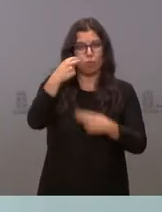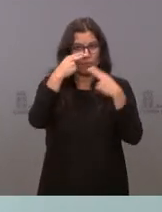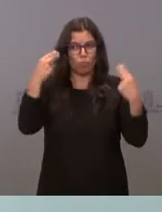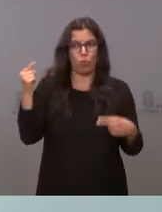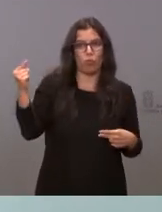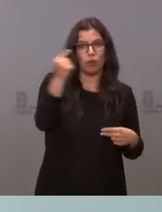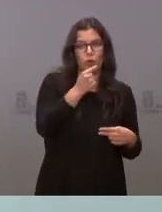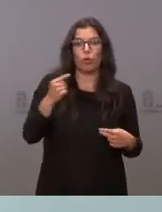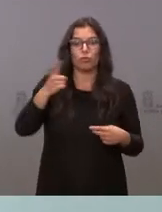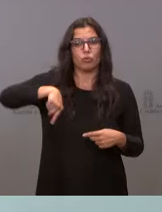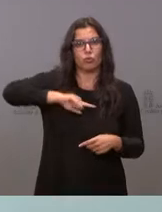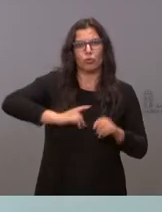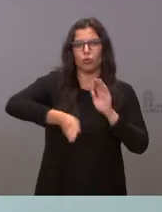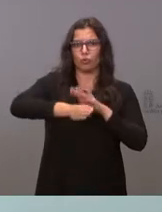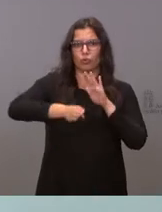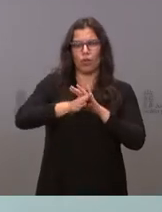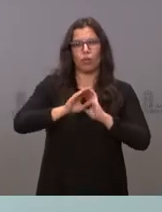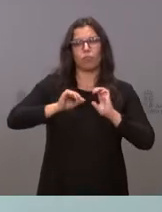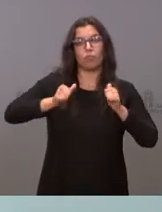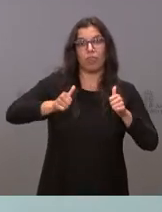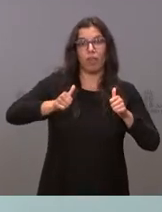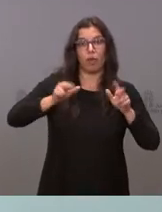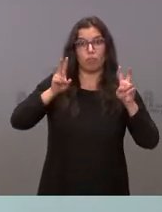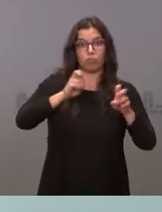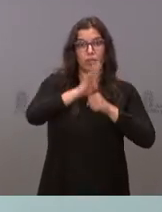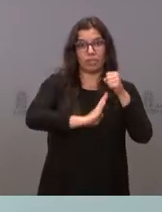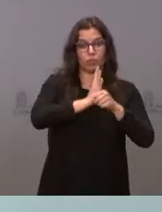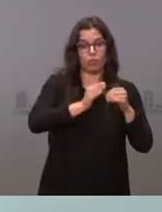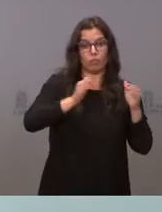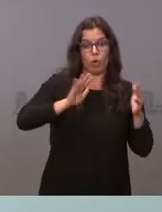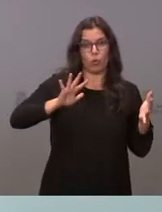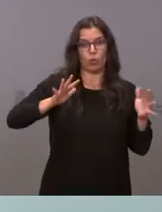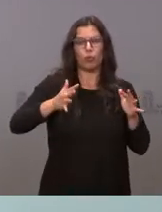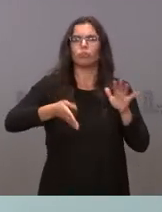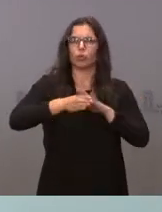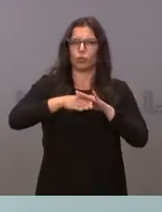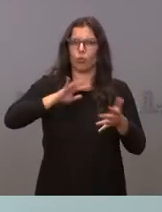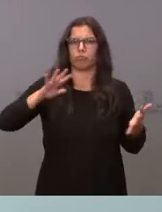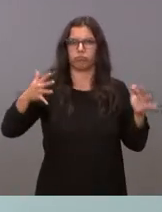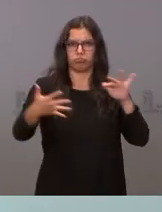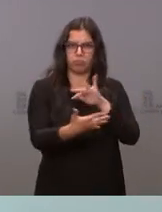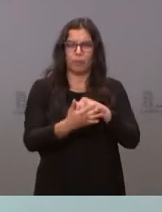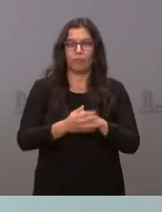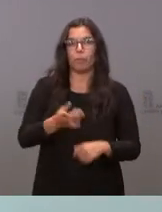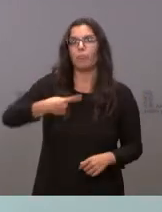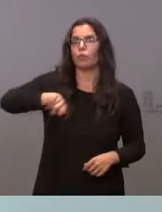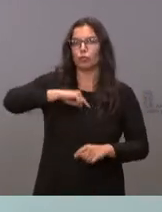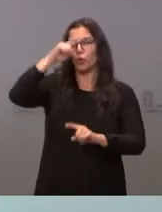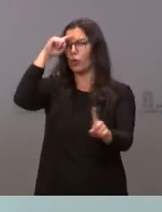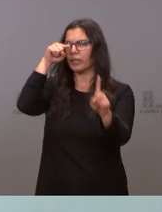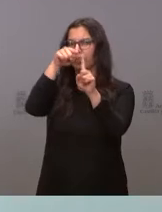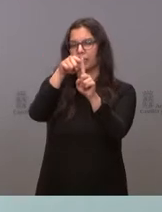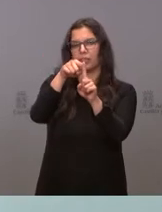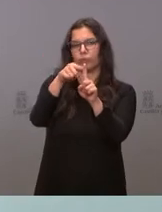hemos continuado con el cambio que iniciamos al inicio de la legislatura. Nosotros seguimos manteniendo nuestro horizonte